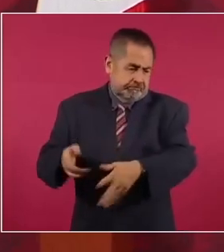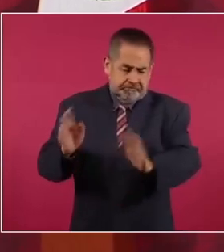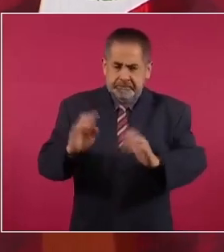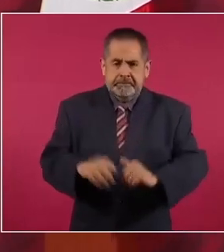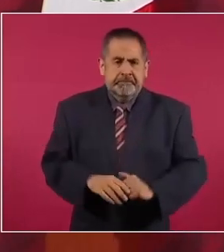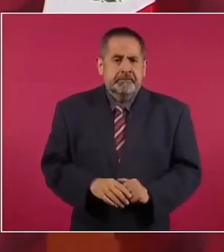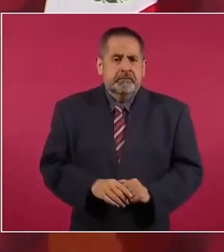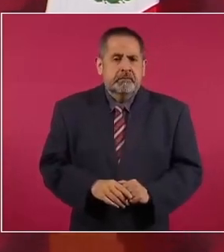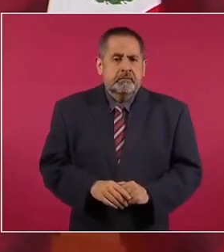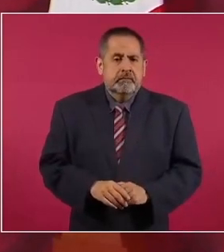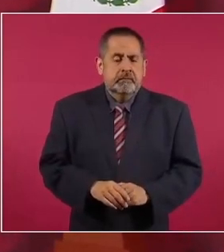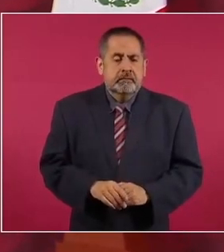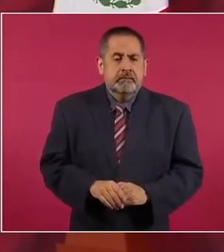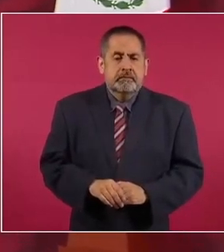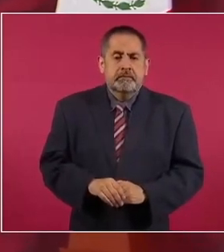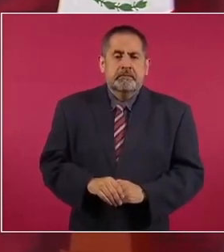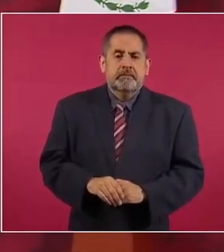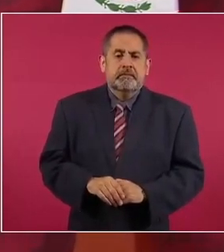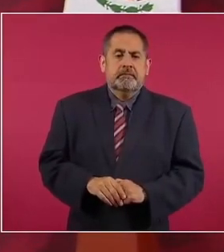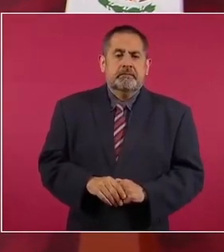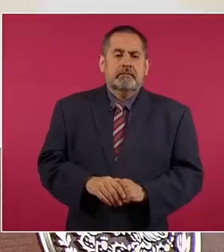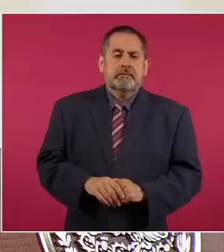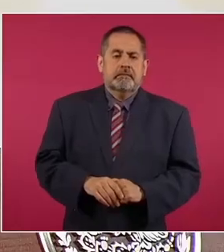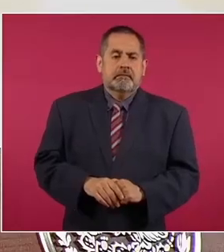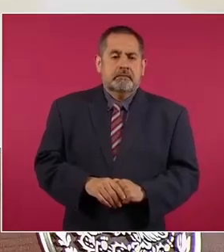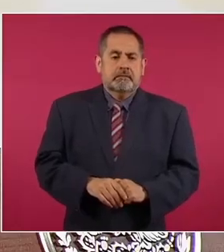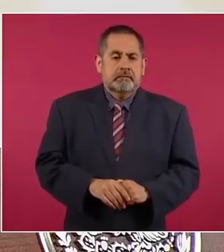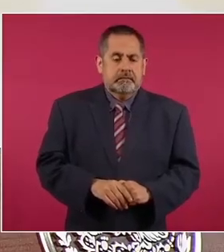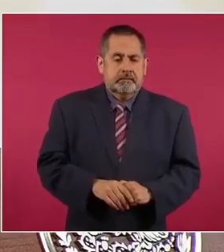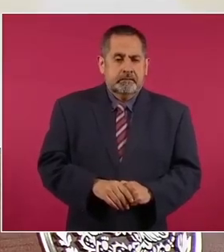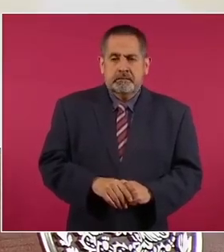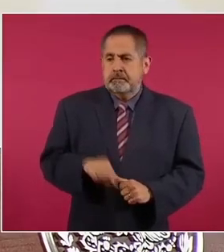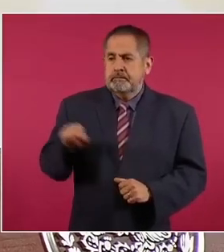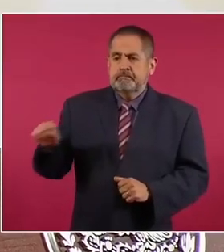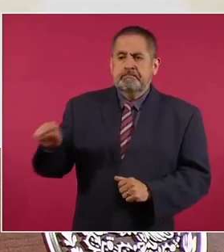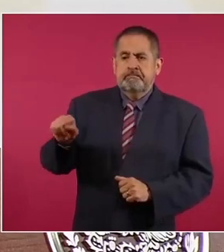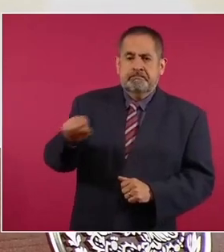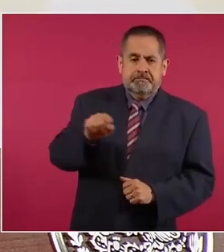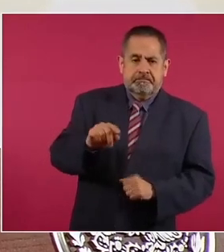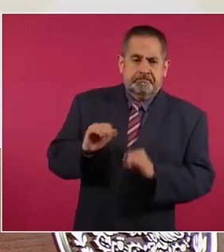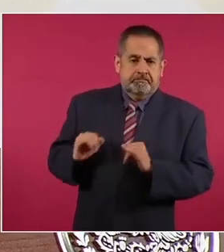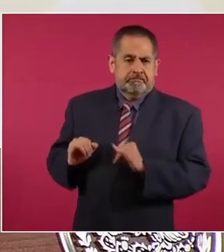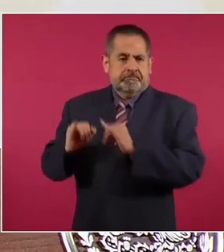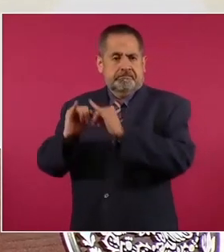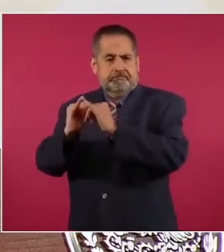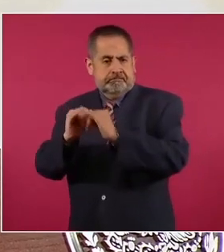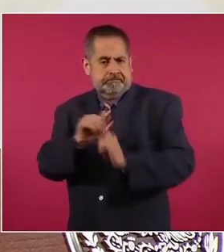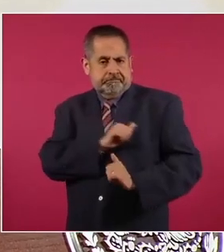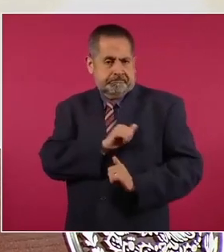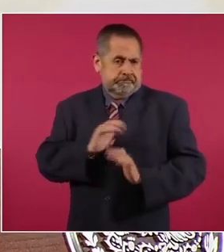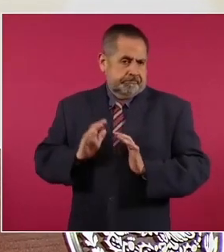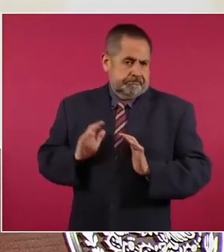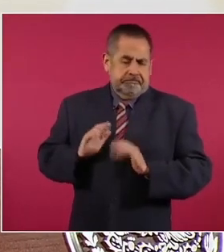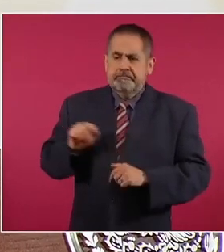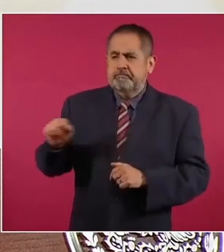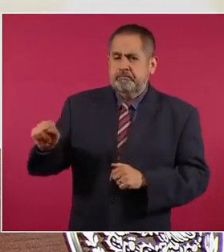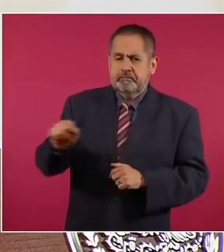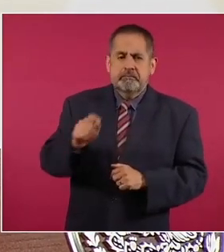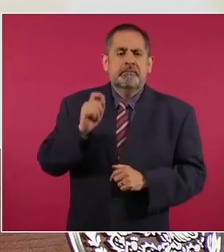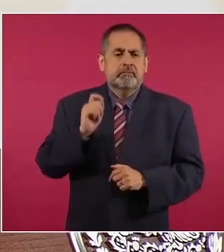son instituciones que actúan